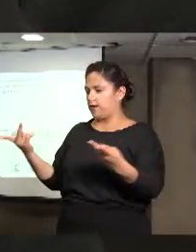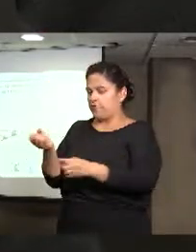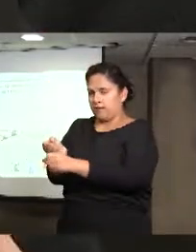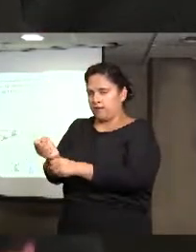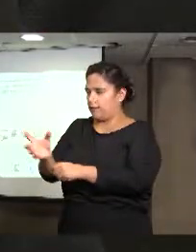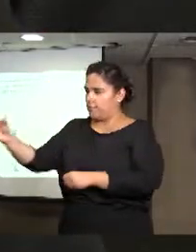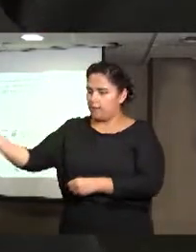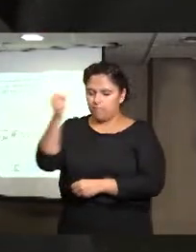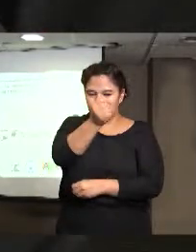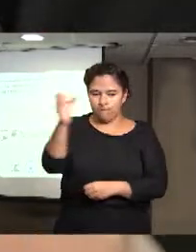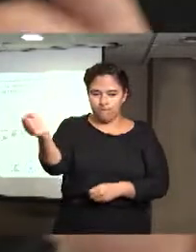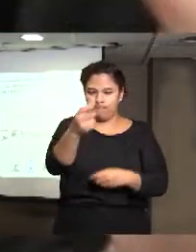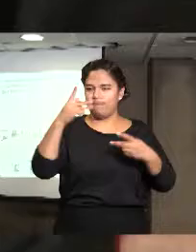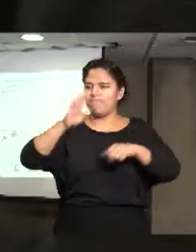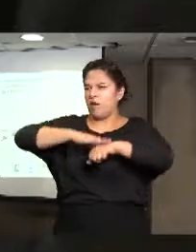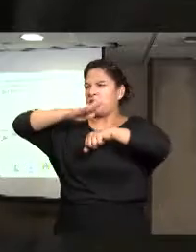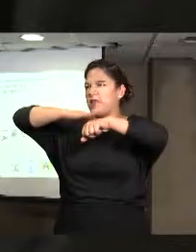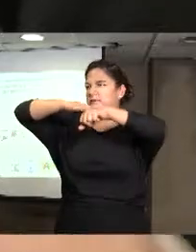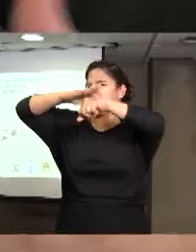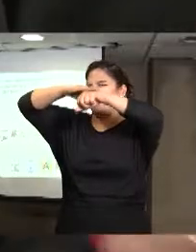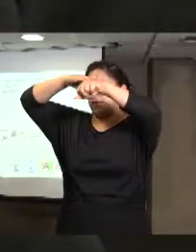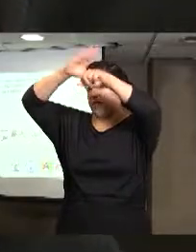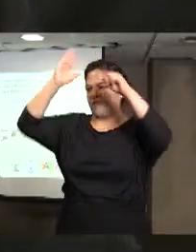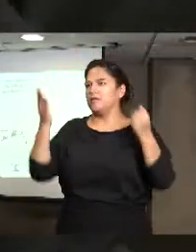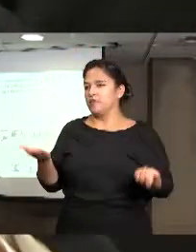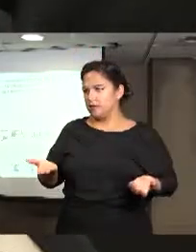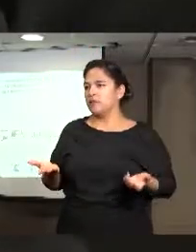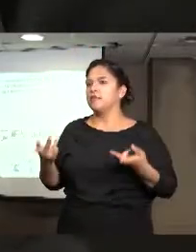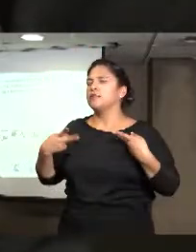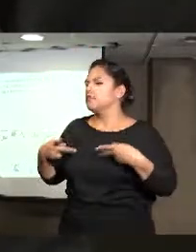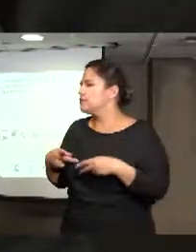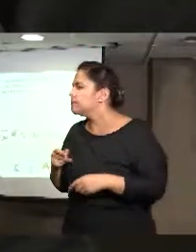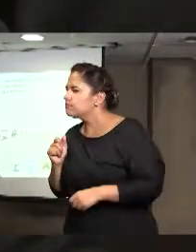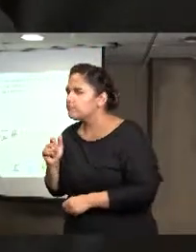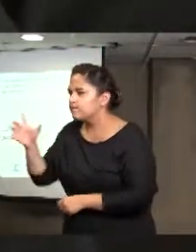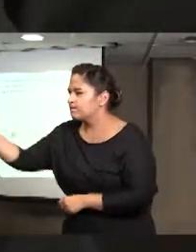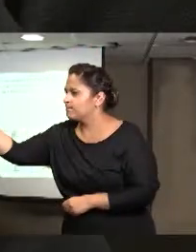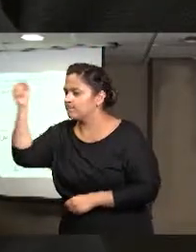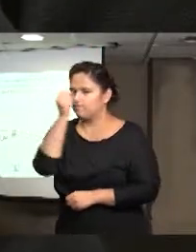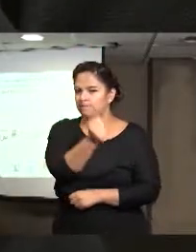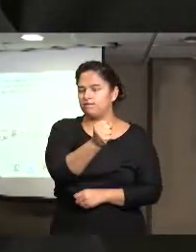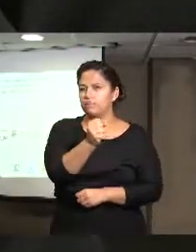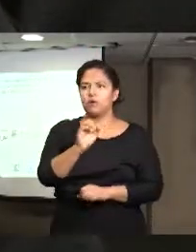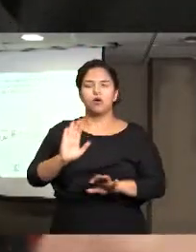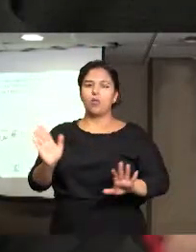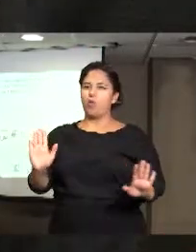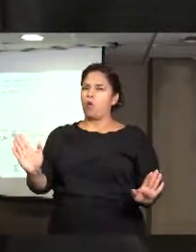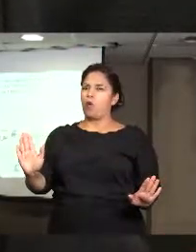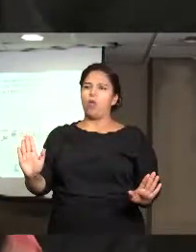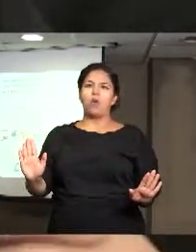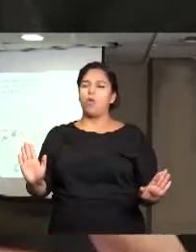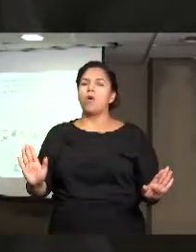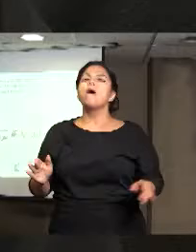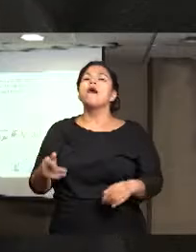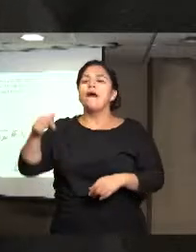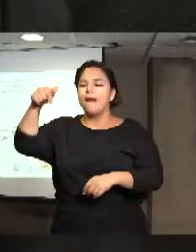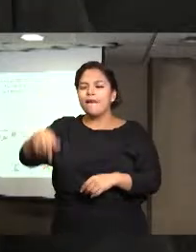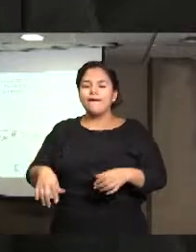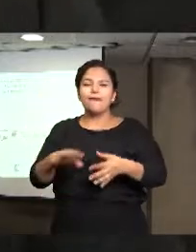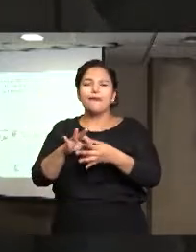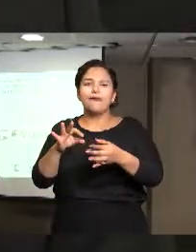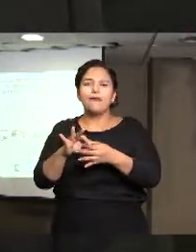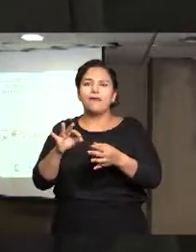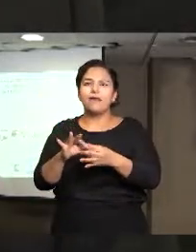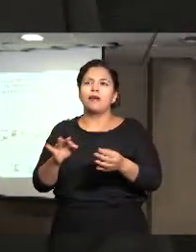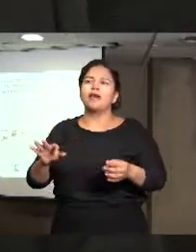la cadena, estamos hablando de los clientes explotadores, de los reclutadores, estamos hablando de impunidad, estamos hablando de la trata, es